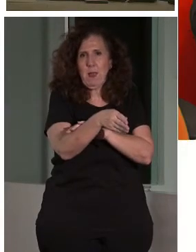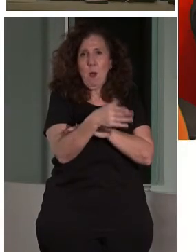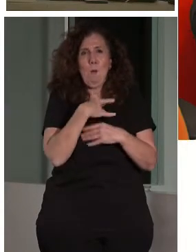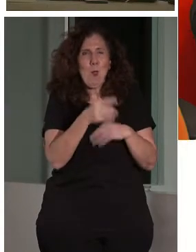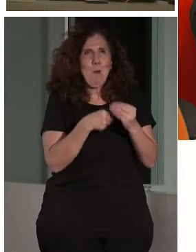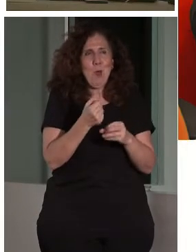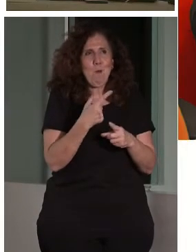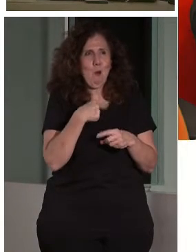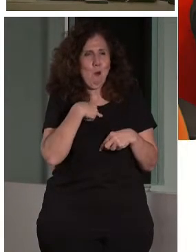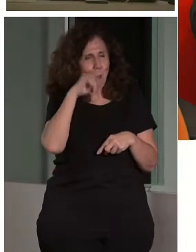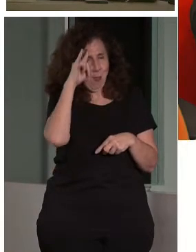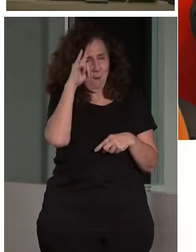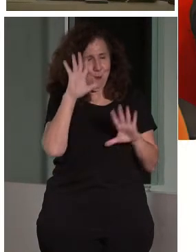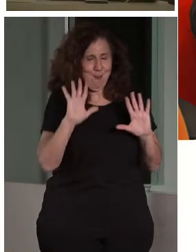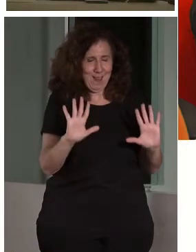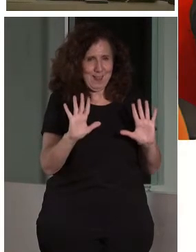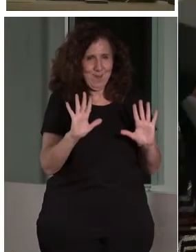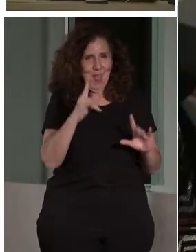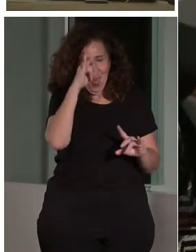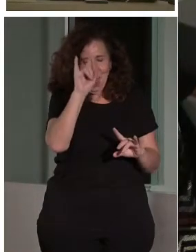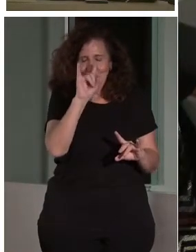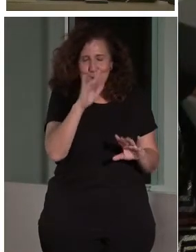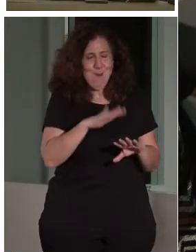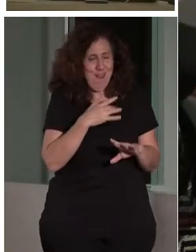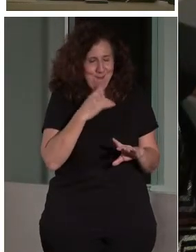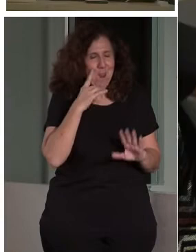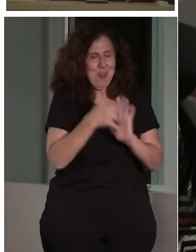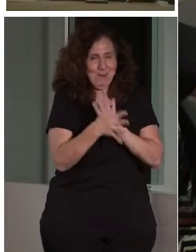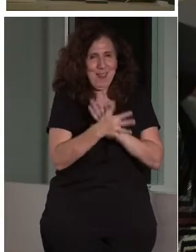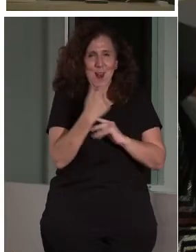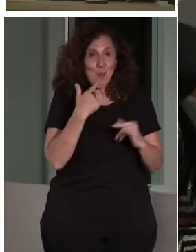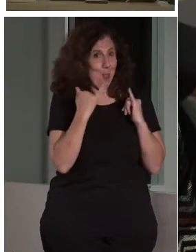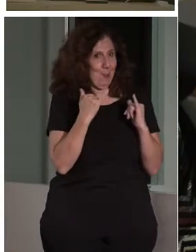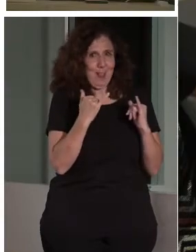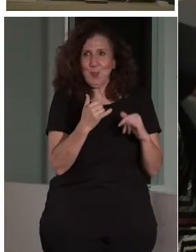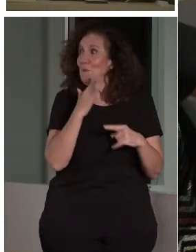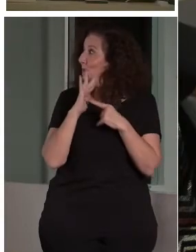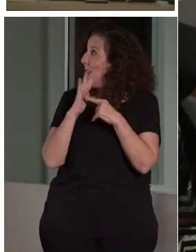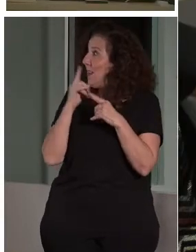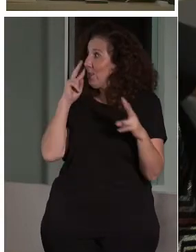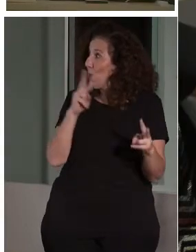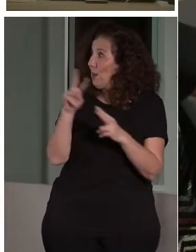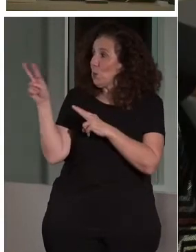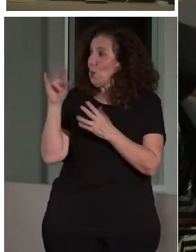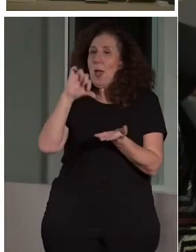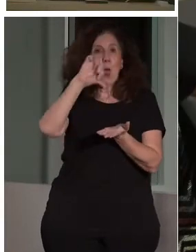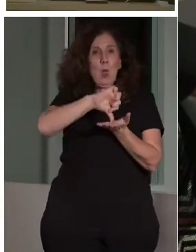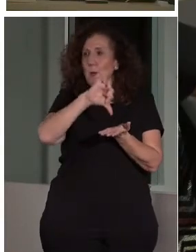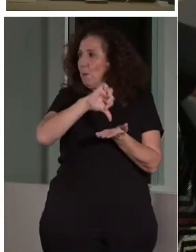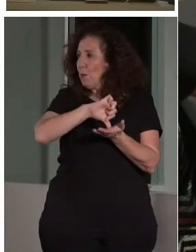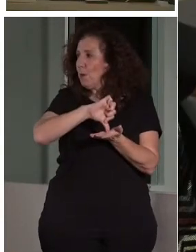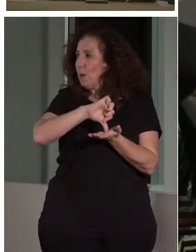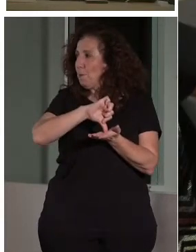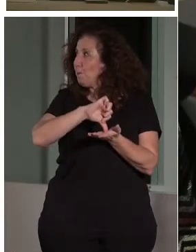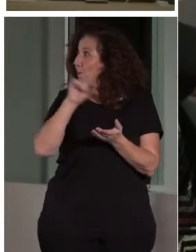y estamos disfrutando con esas diabluras que no os lo podéis ni imaginar. Esto, por ejemplo, somos una ciudad fenicia, os lo he dicho. Esto es un amuleto fenicio de